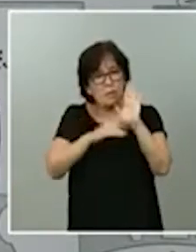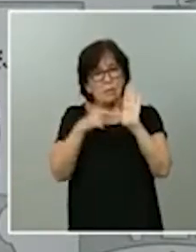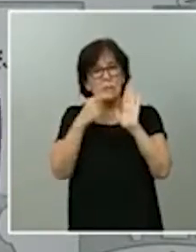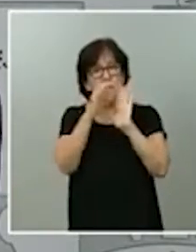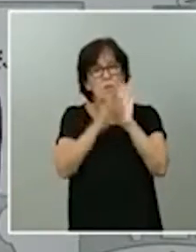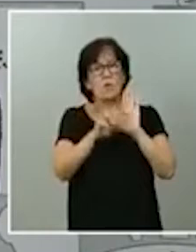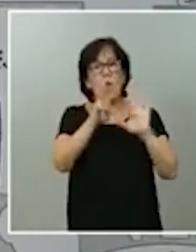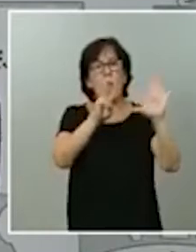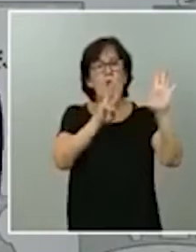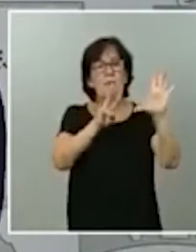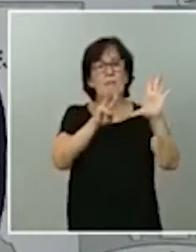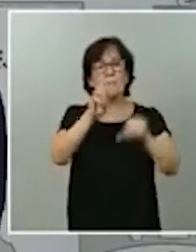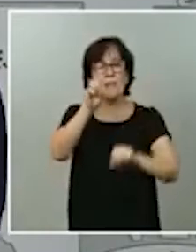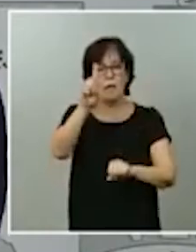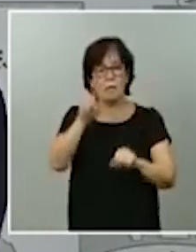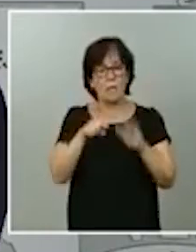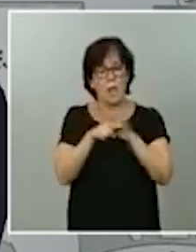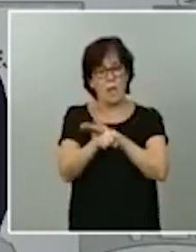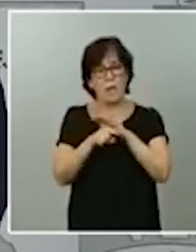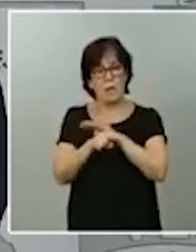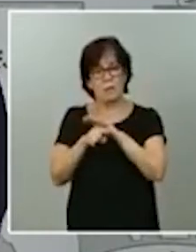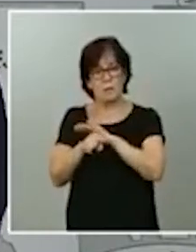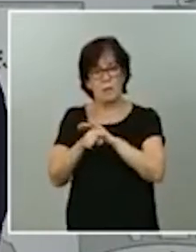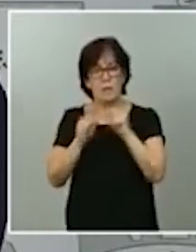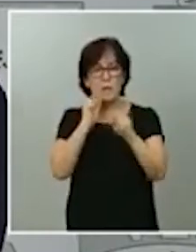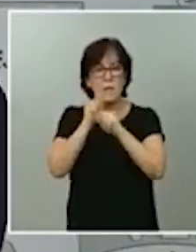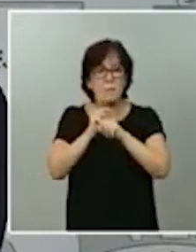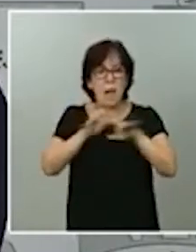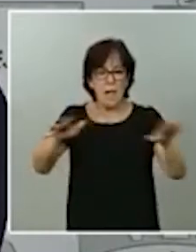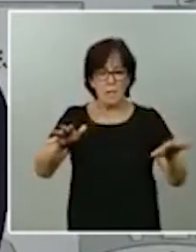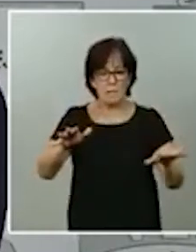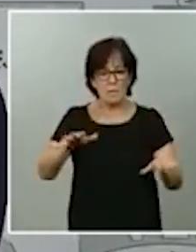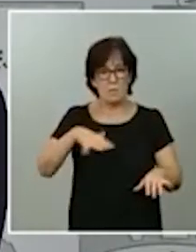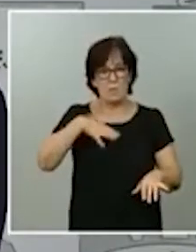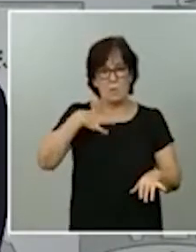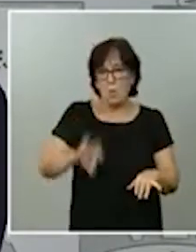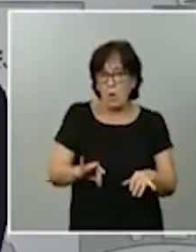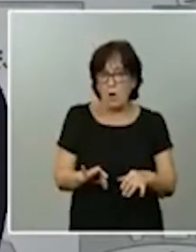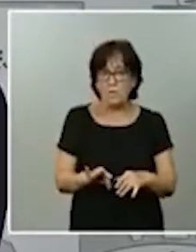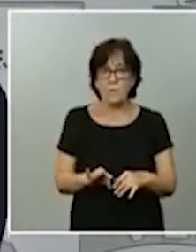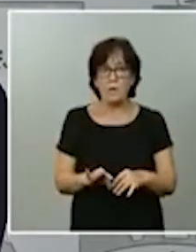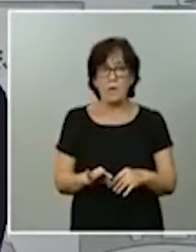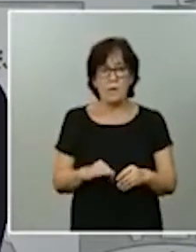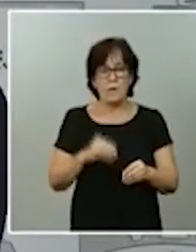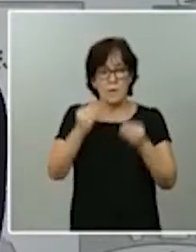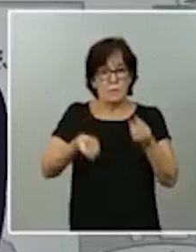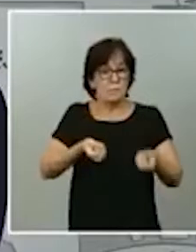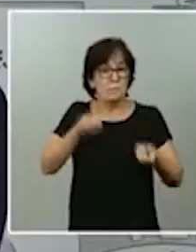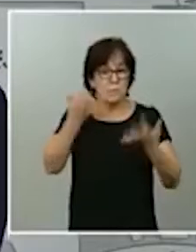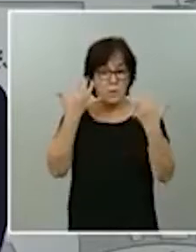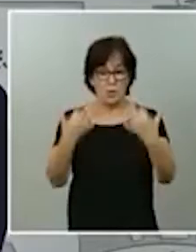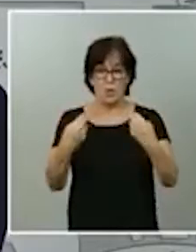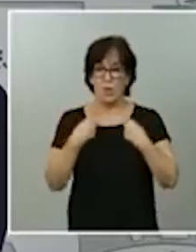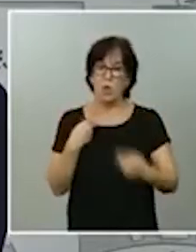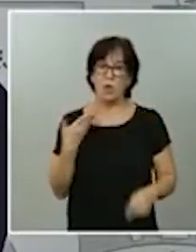para gestionar, por ejemplo, pandemias, los que puedan rendir cuentas ante el Congreso y solicitar al Congreso, que es el